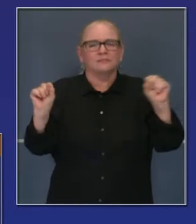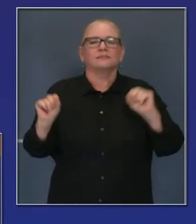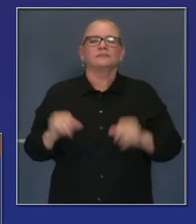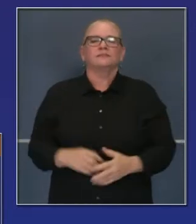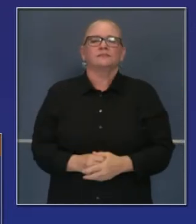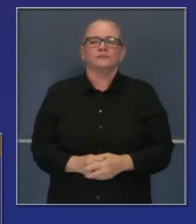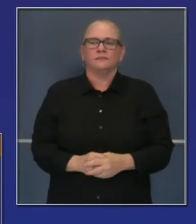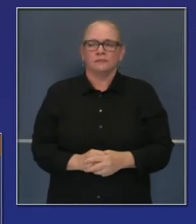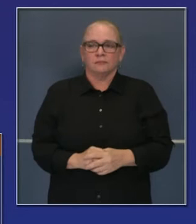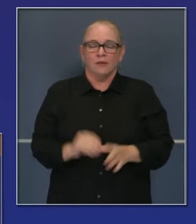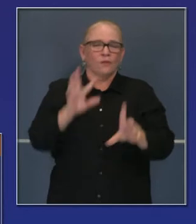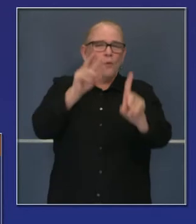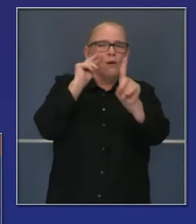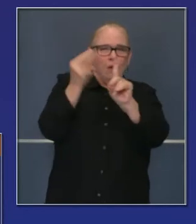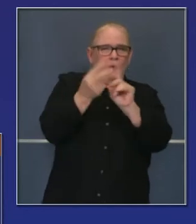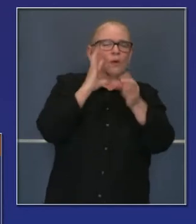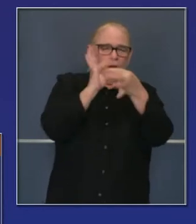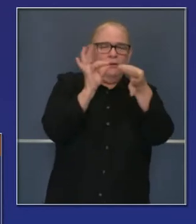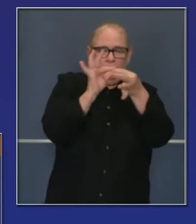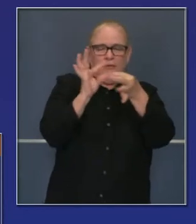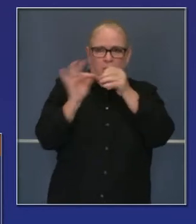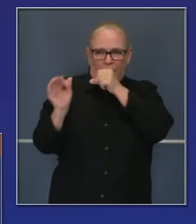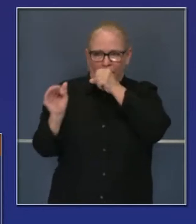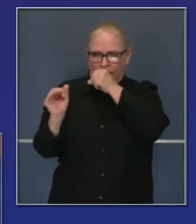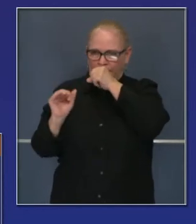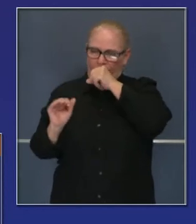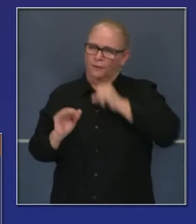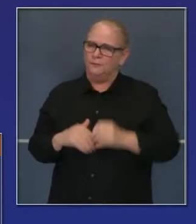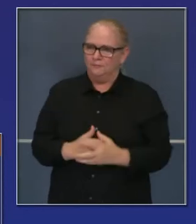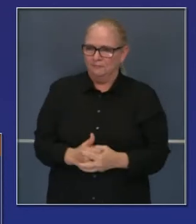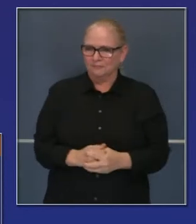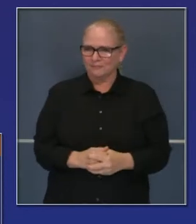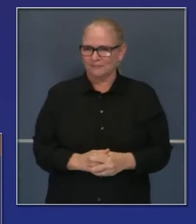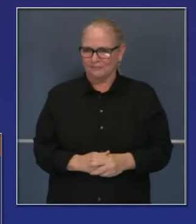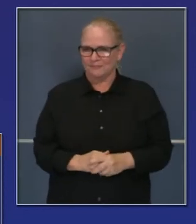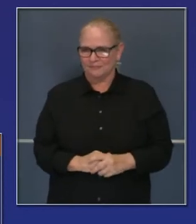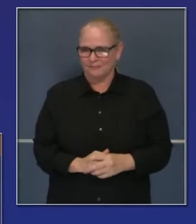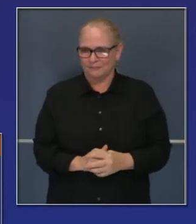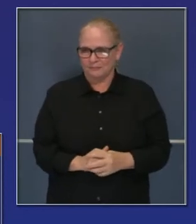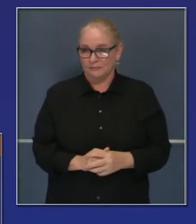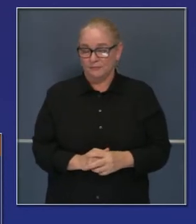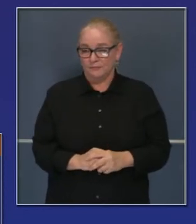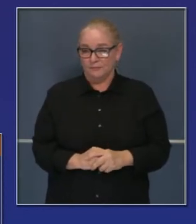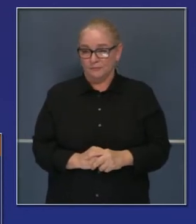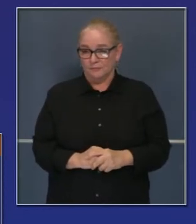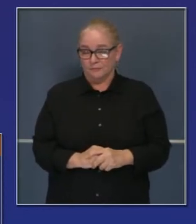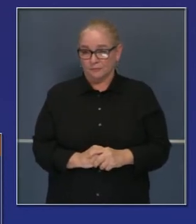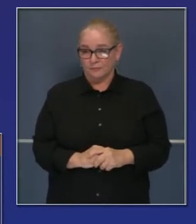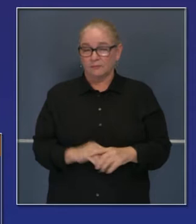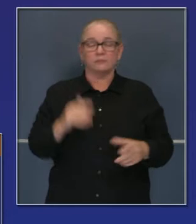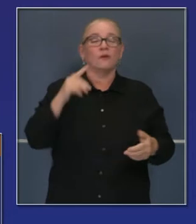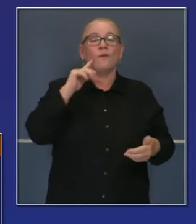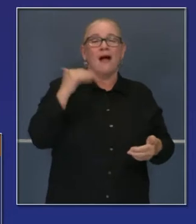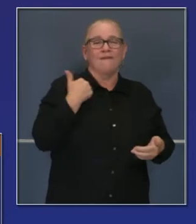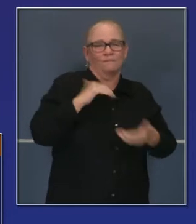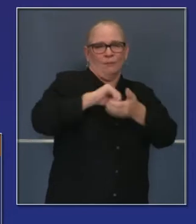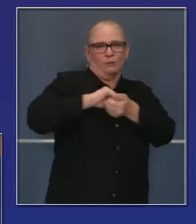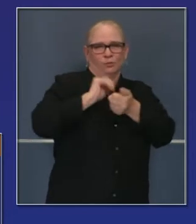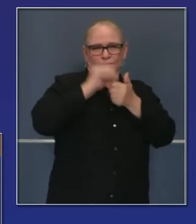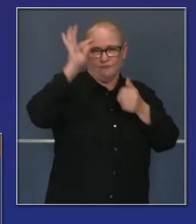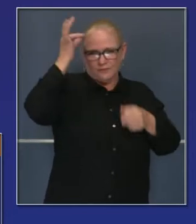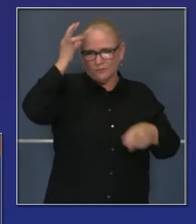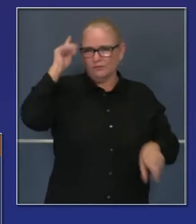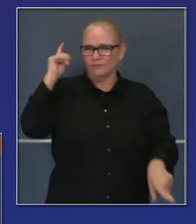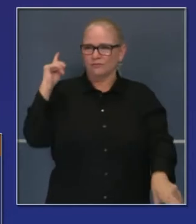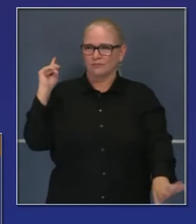salud. Para darles perspectiva, California ha avanzado un trabajo en conjunto con el gobierno